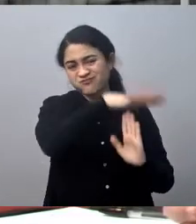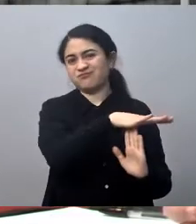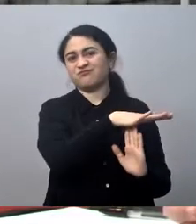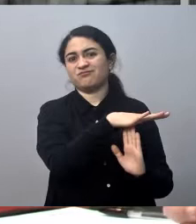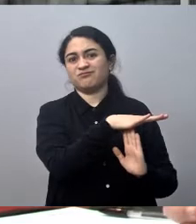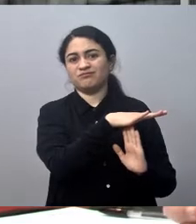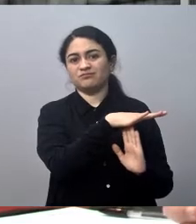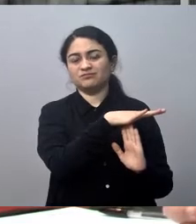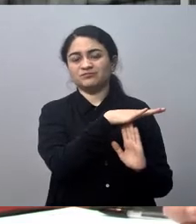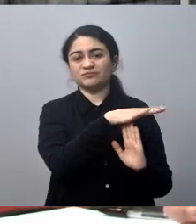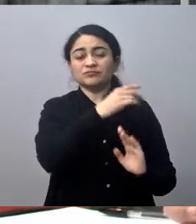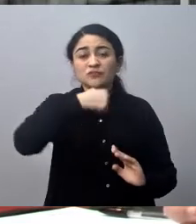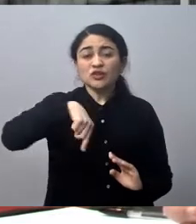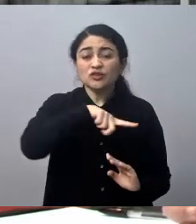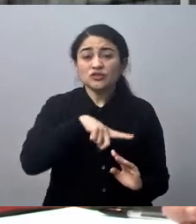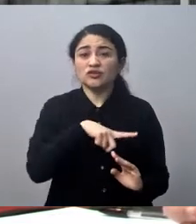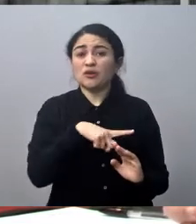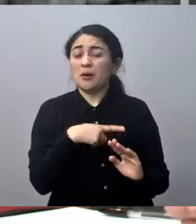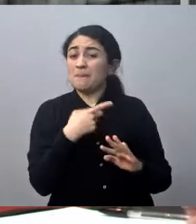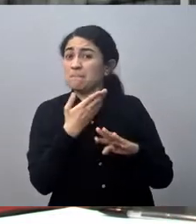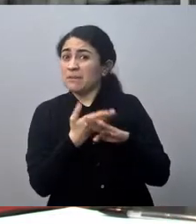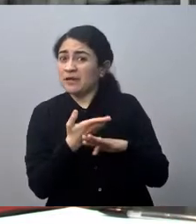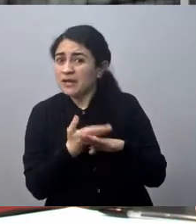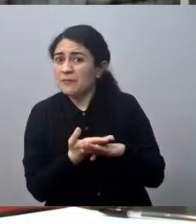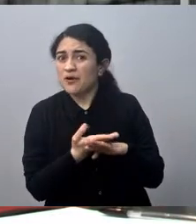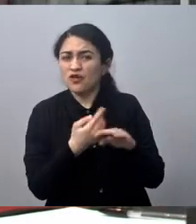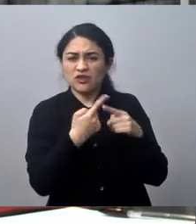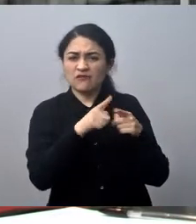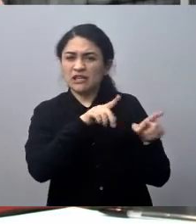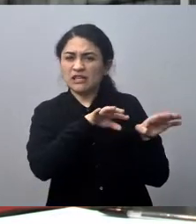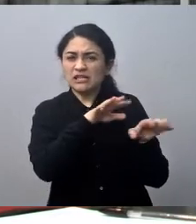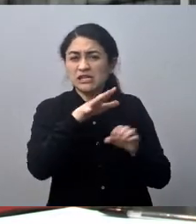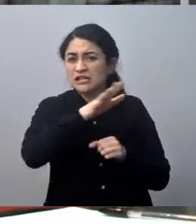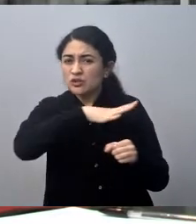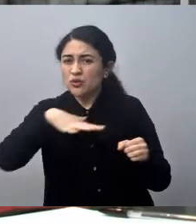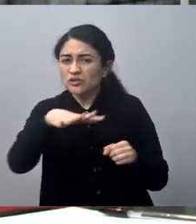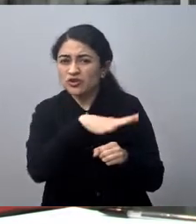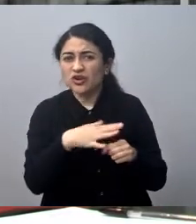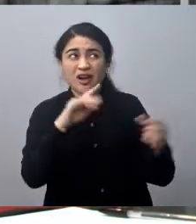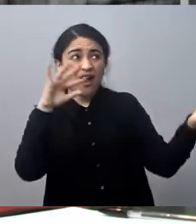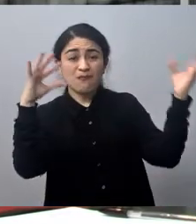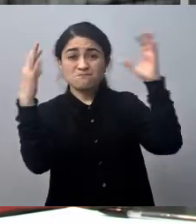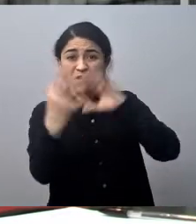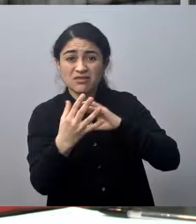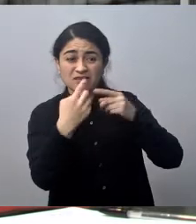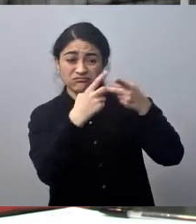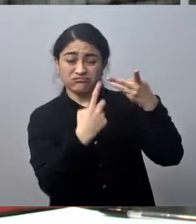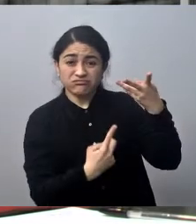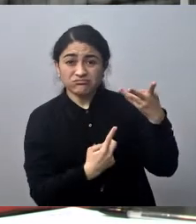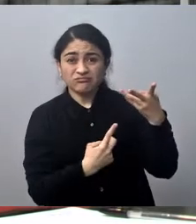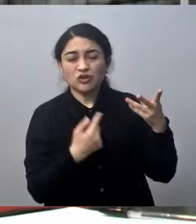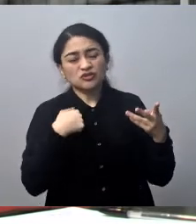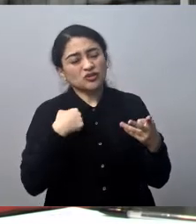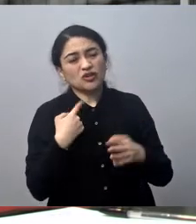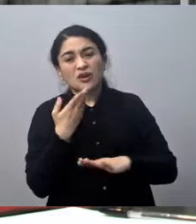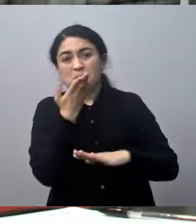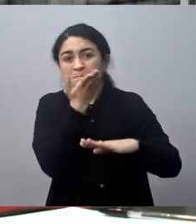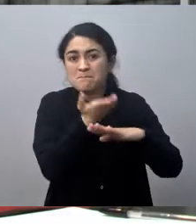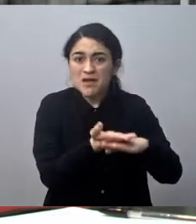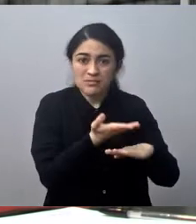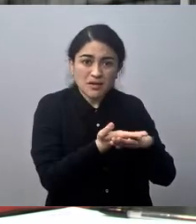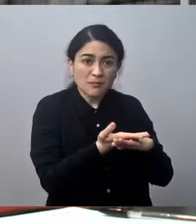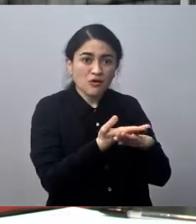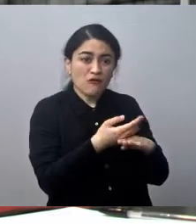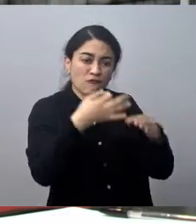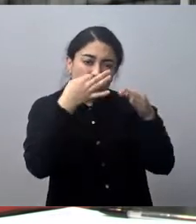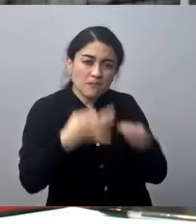Y por supuesto, y le hemos pedido ya abiertamente, con todo lo que ha pasado, Bernardo, en el tema ambiental, le hemos pedido